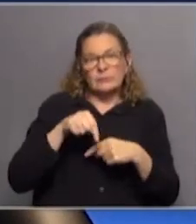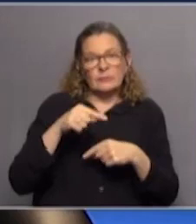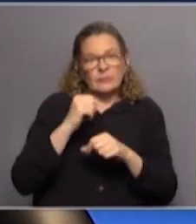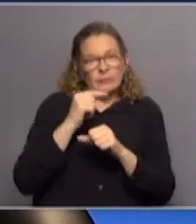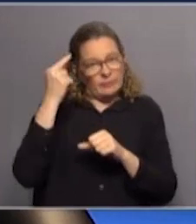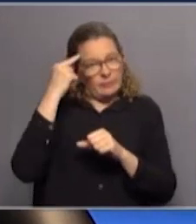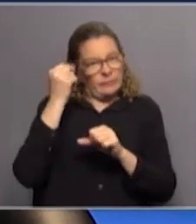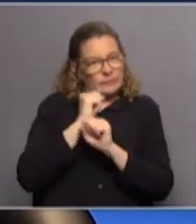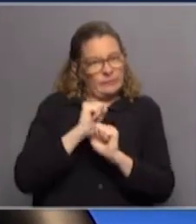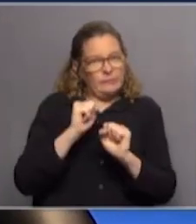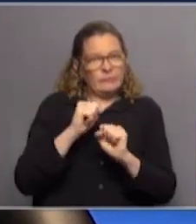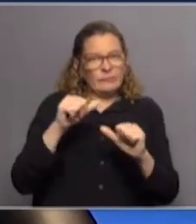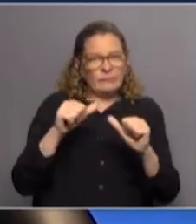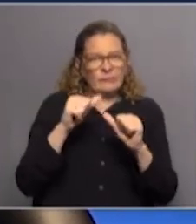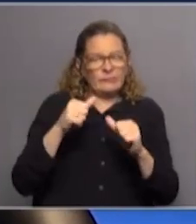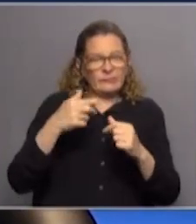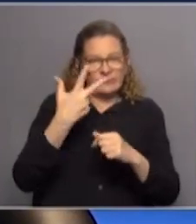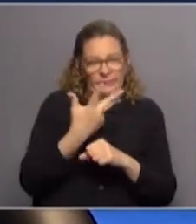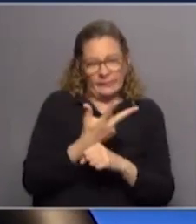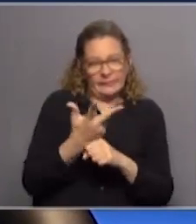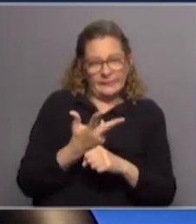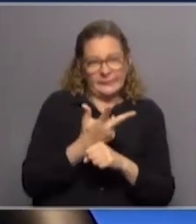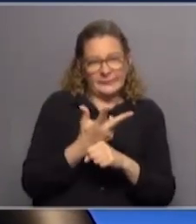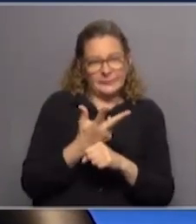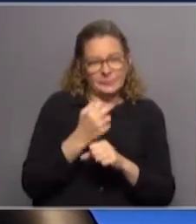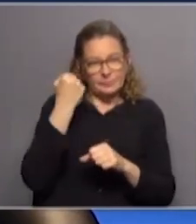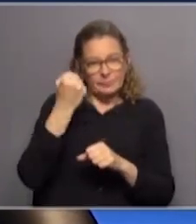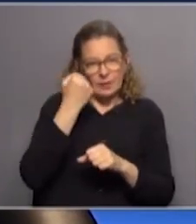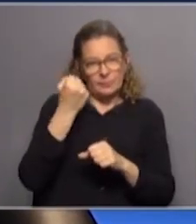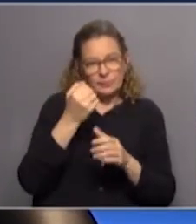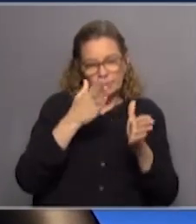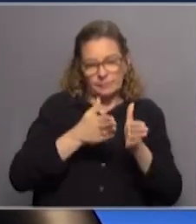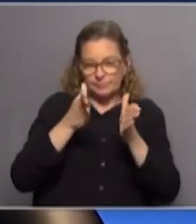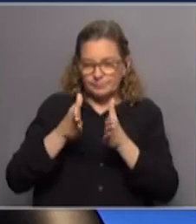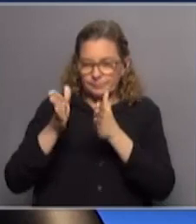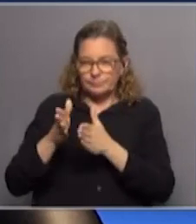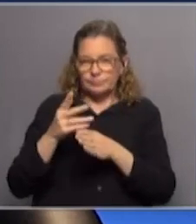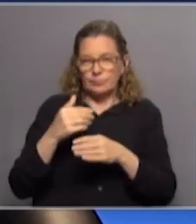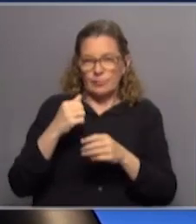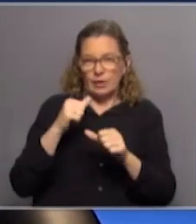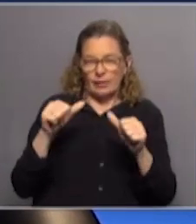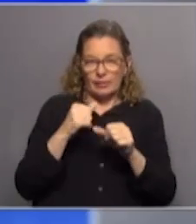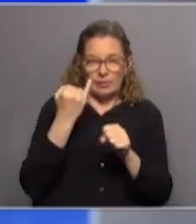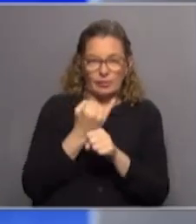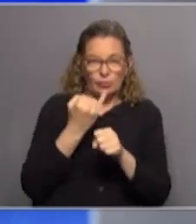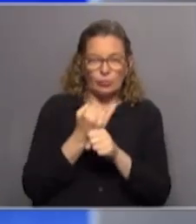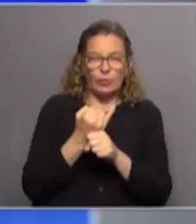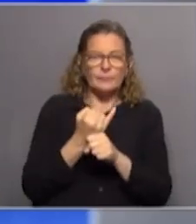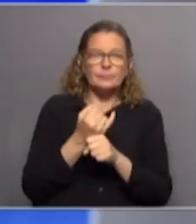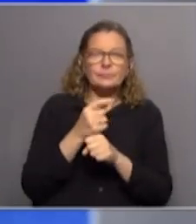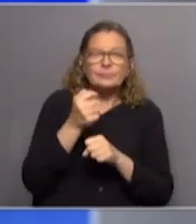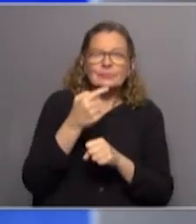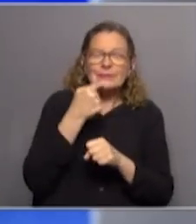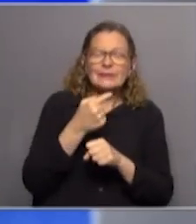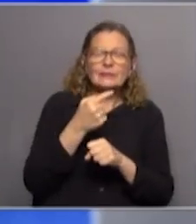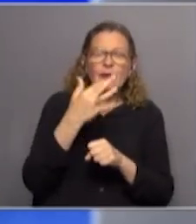es posible hacerlo manteniendo esas tres esas tres condiciones para el funcionamiento de la institución que hace Galicia recién Flor